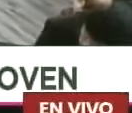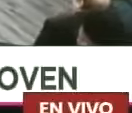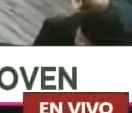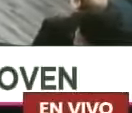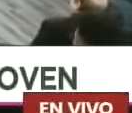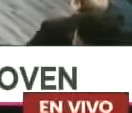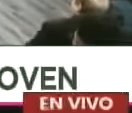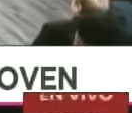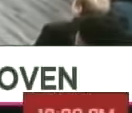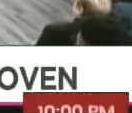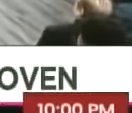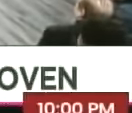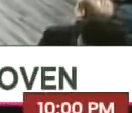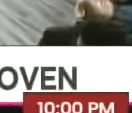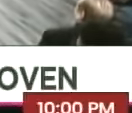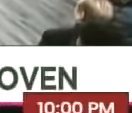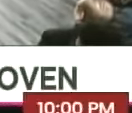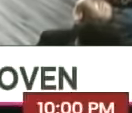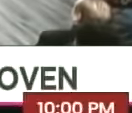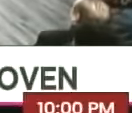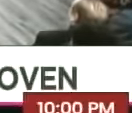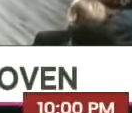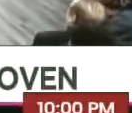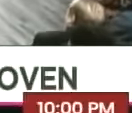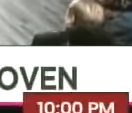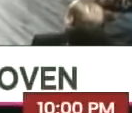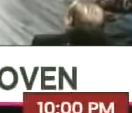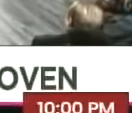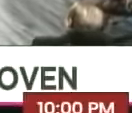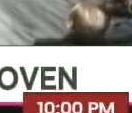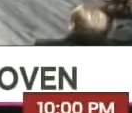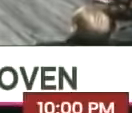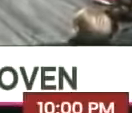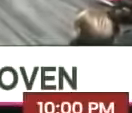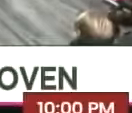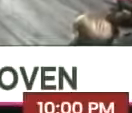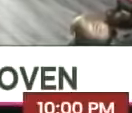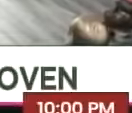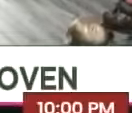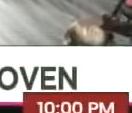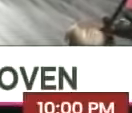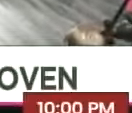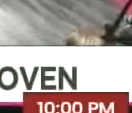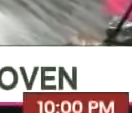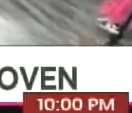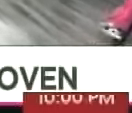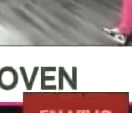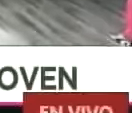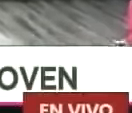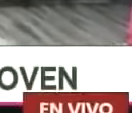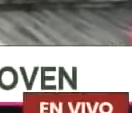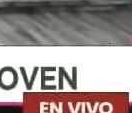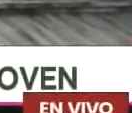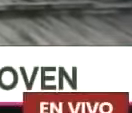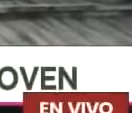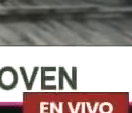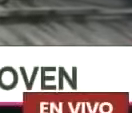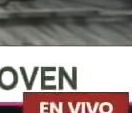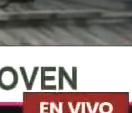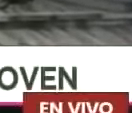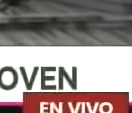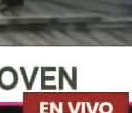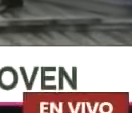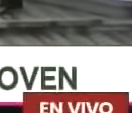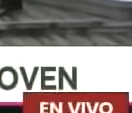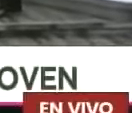malos. Presidente Nicolás, aquí le traemos un regalo. Un suéter de corazón urbano, una marca bonita.